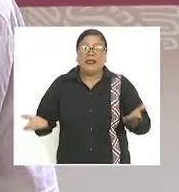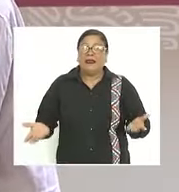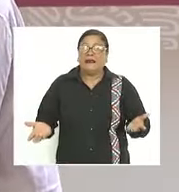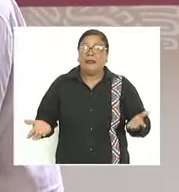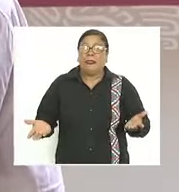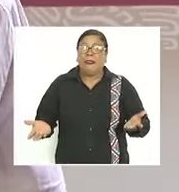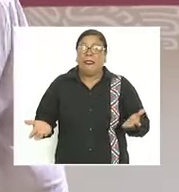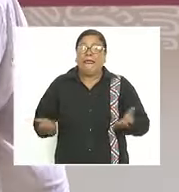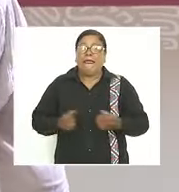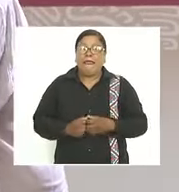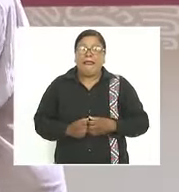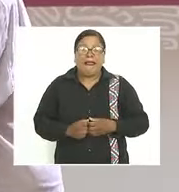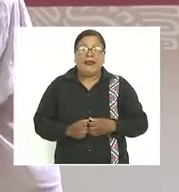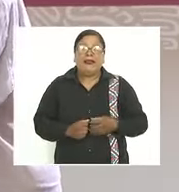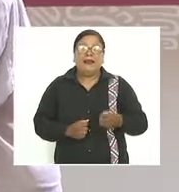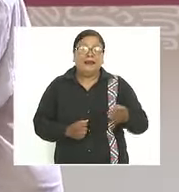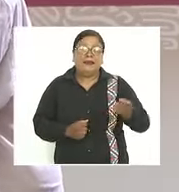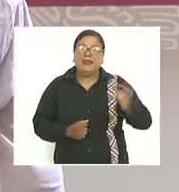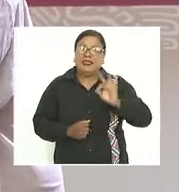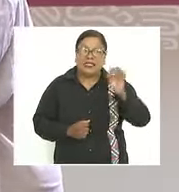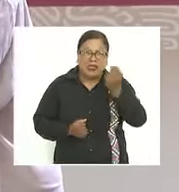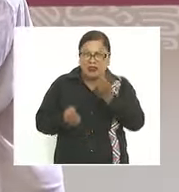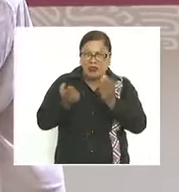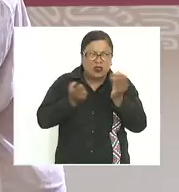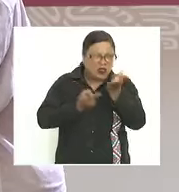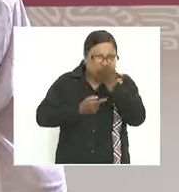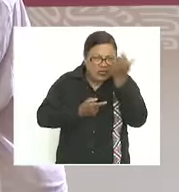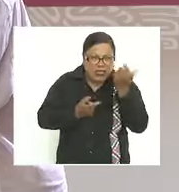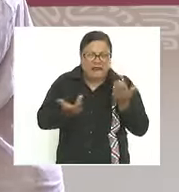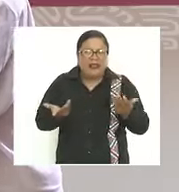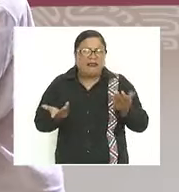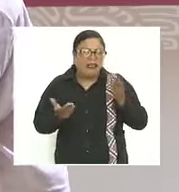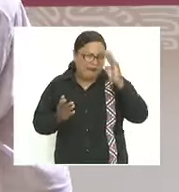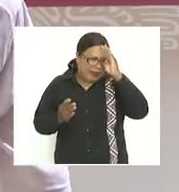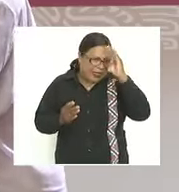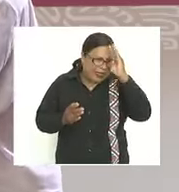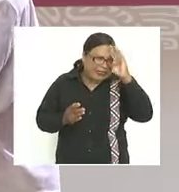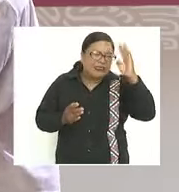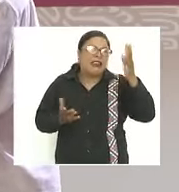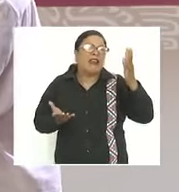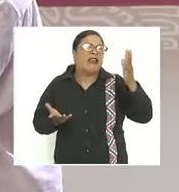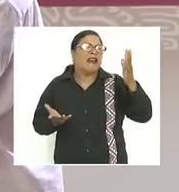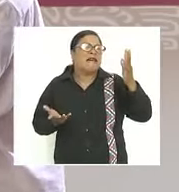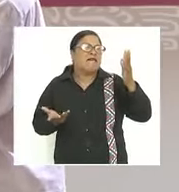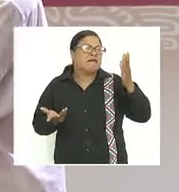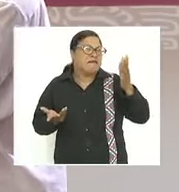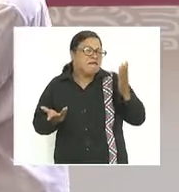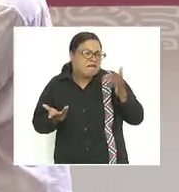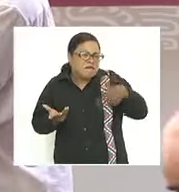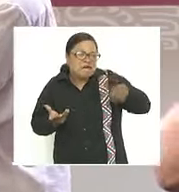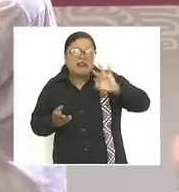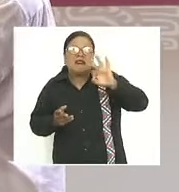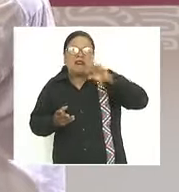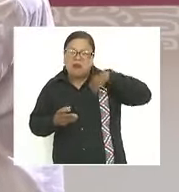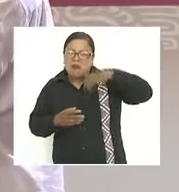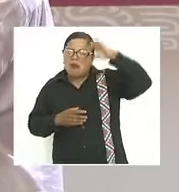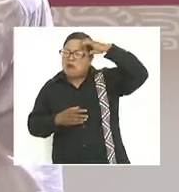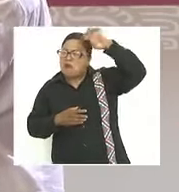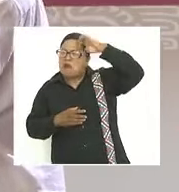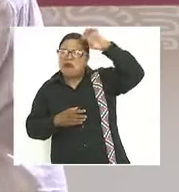de esto aunque piensan que son expertos nada más